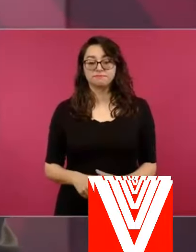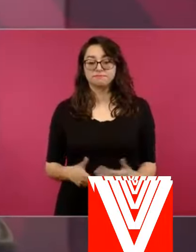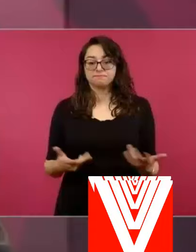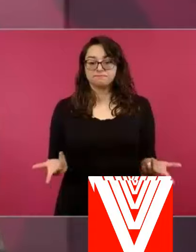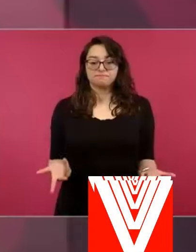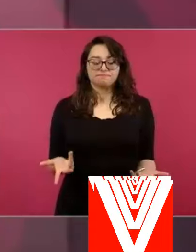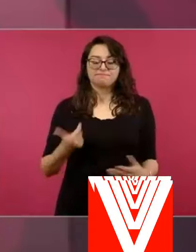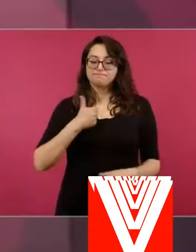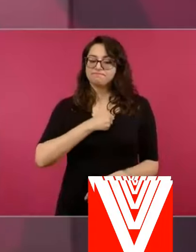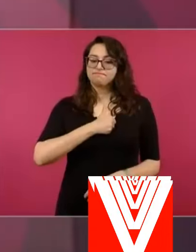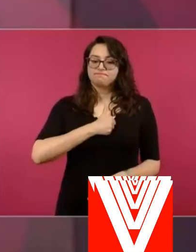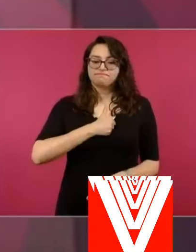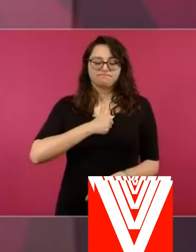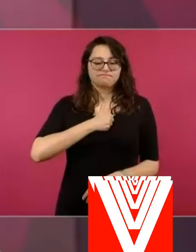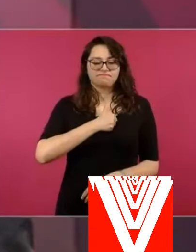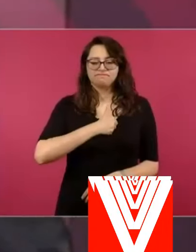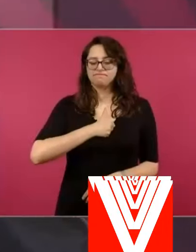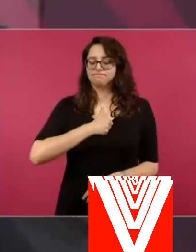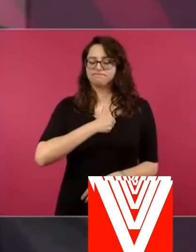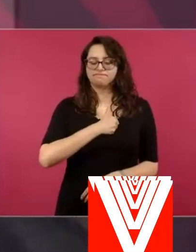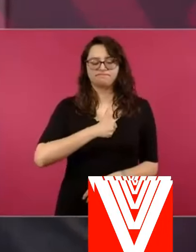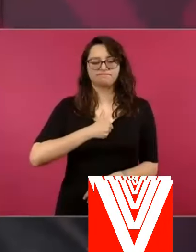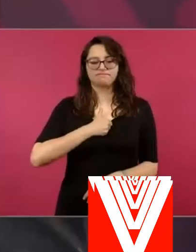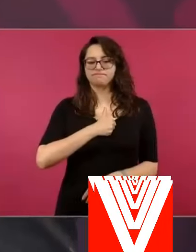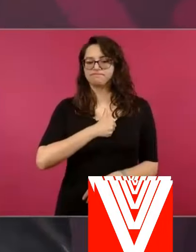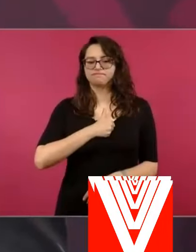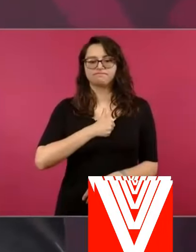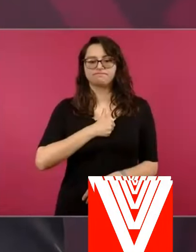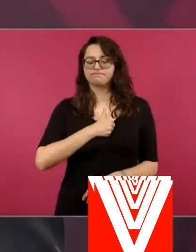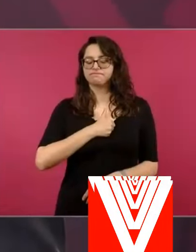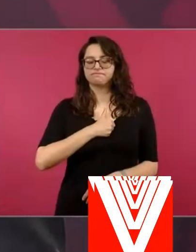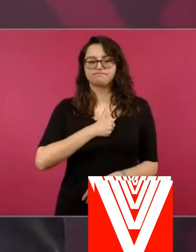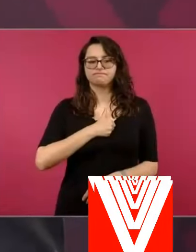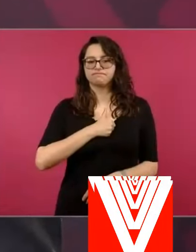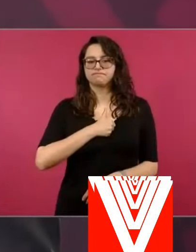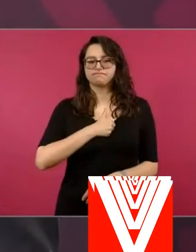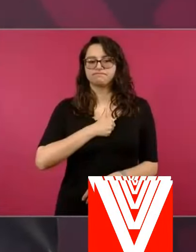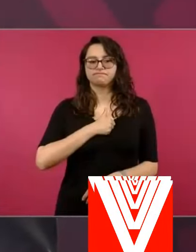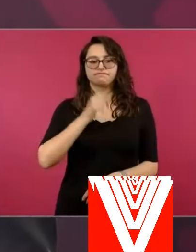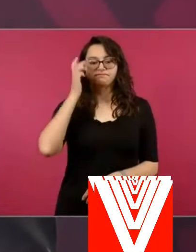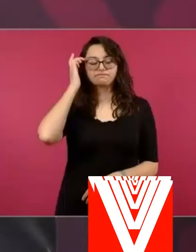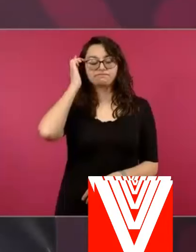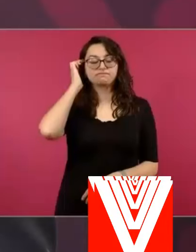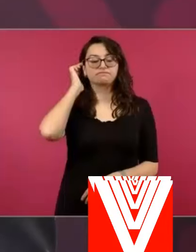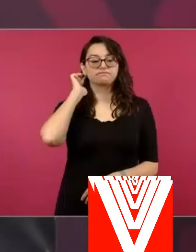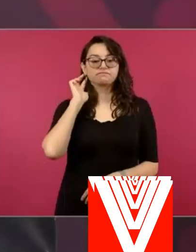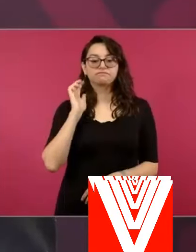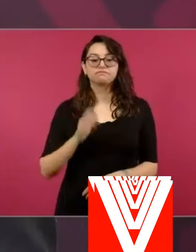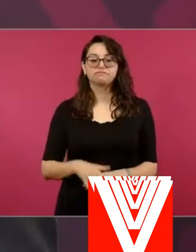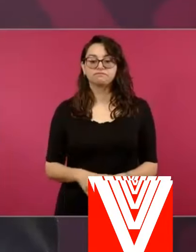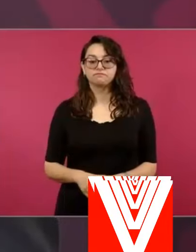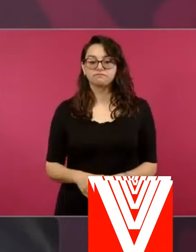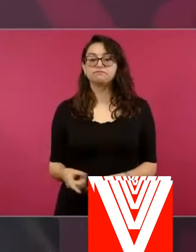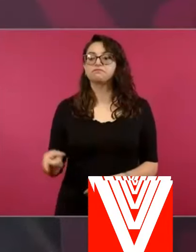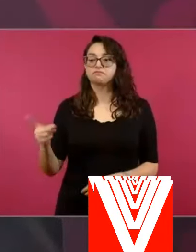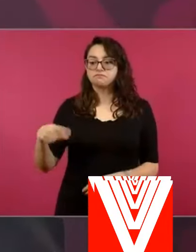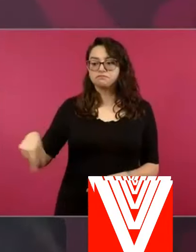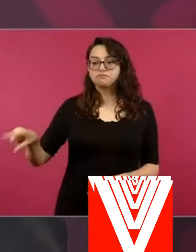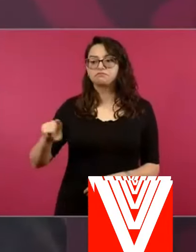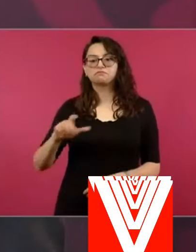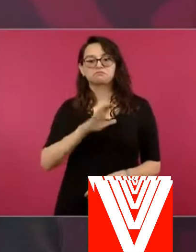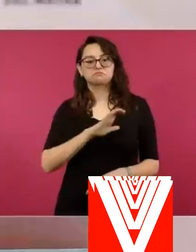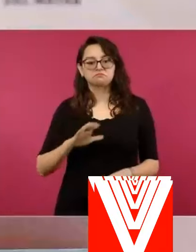son muy lamentables porque hay gente que está luchando